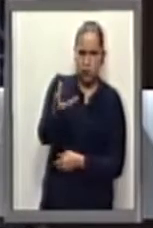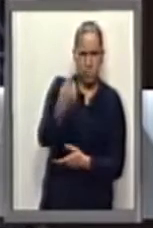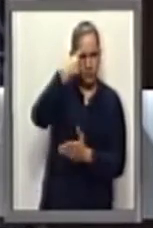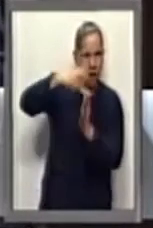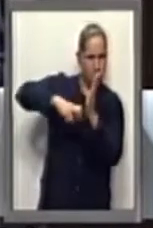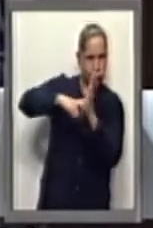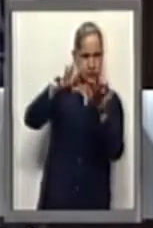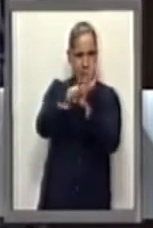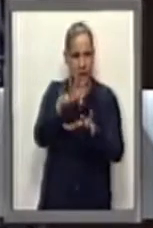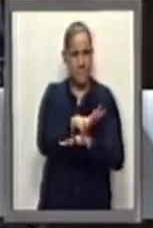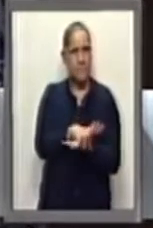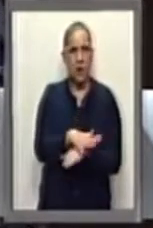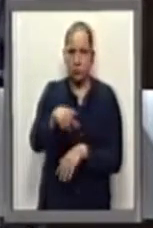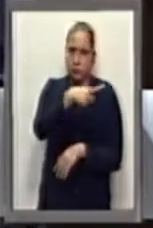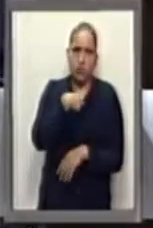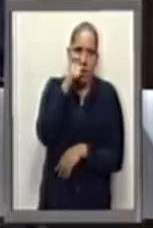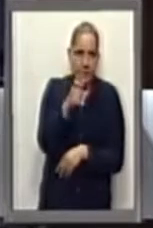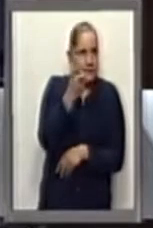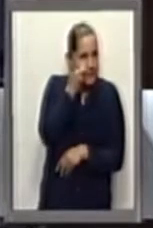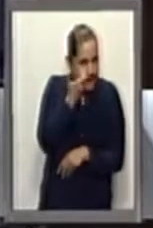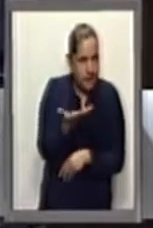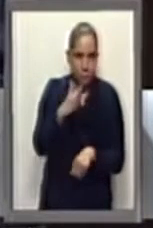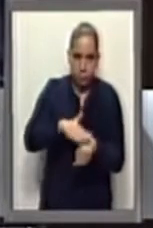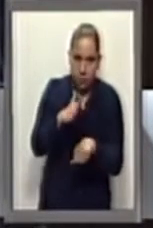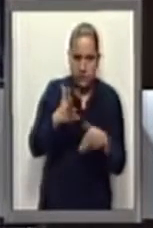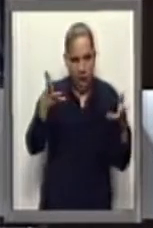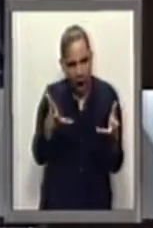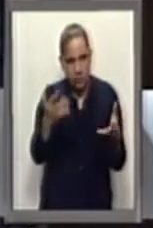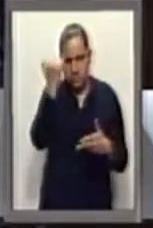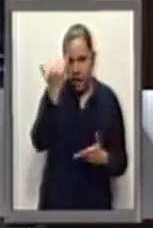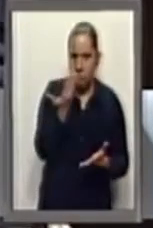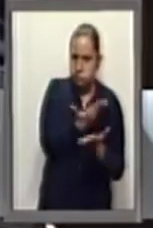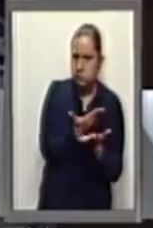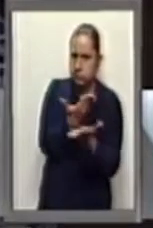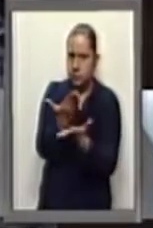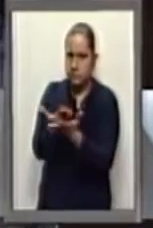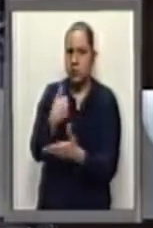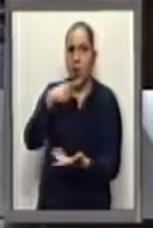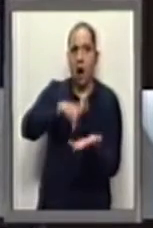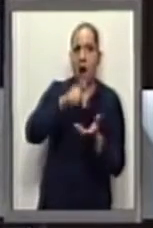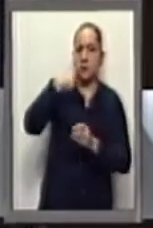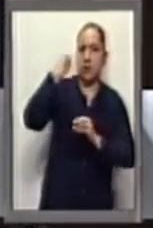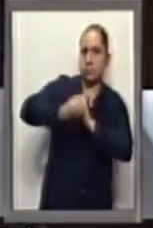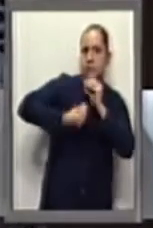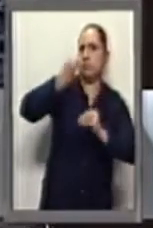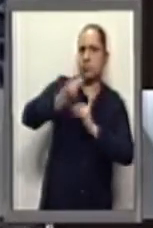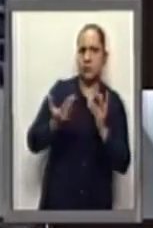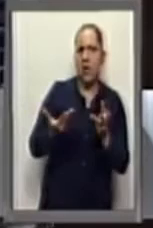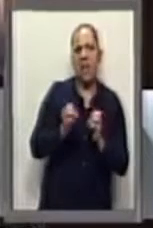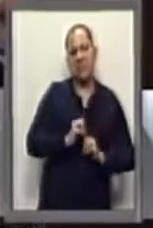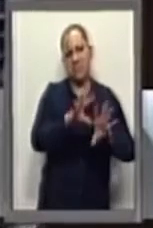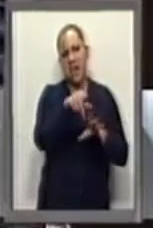y que no cedamos a la trinchera del debate. No vamos a cometer el error de dejar solo al PRI y al